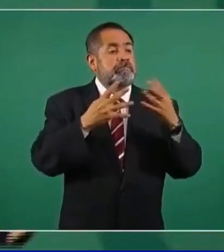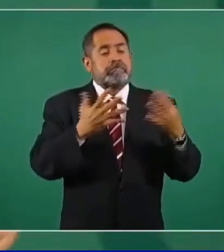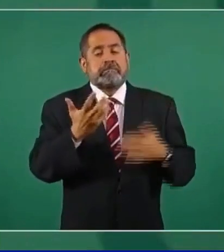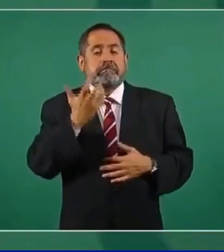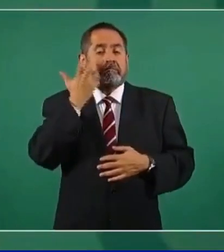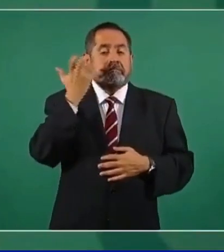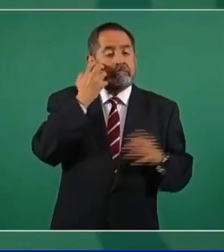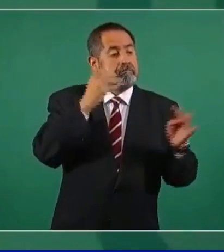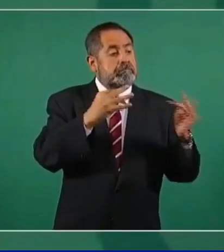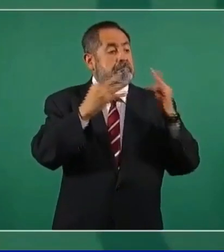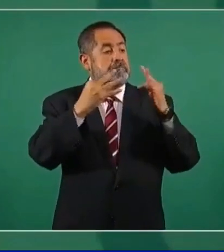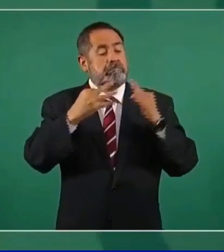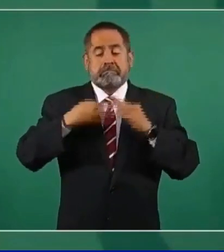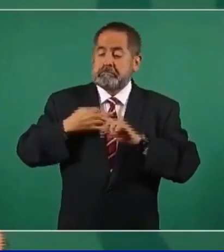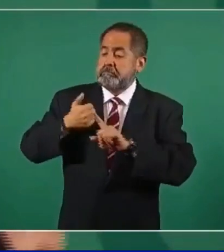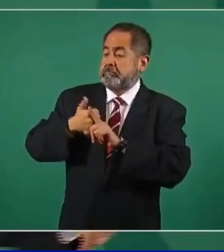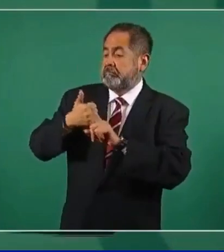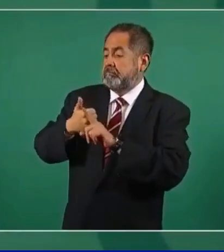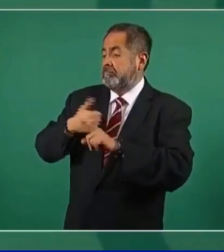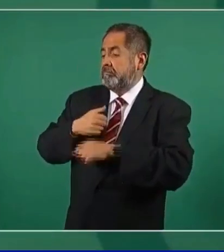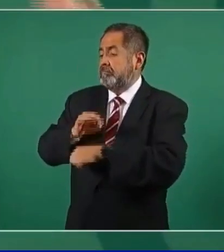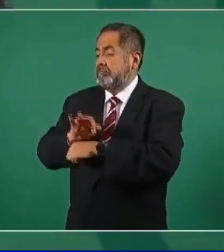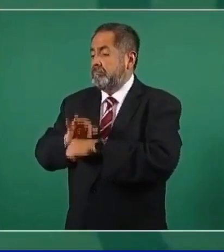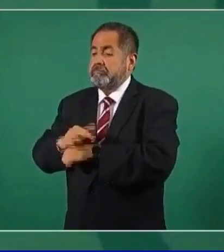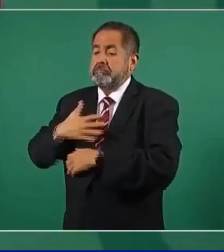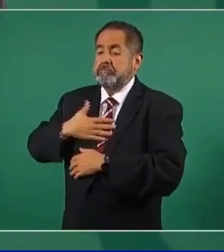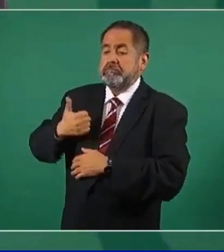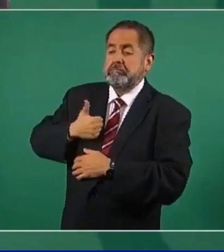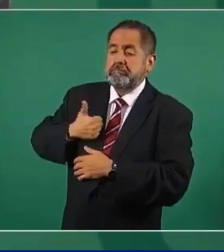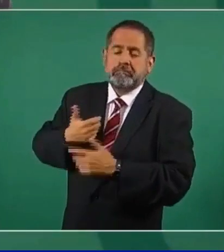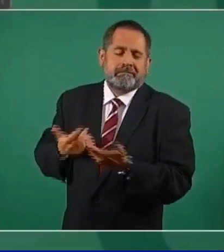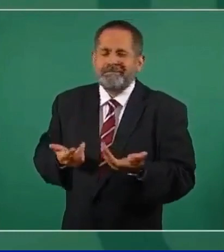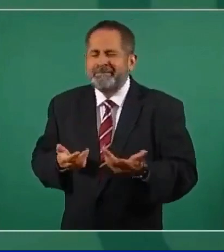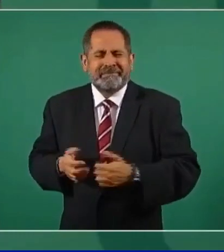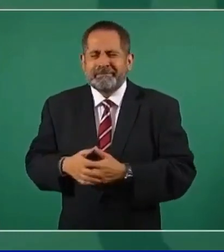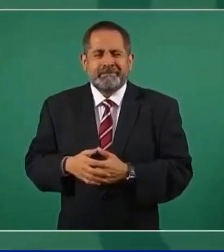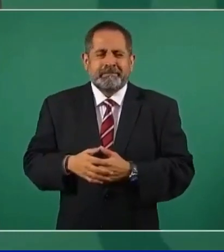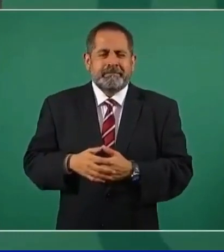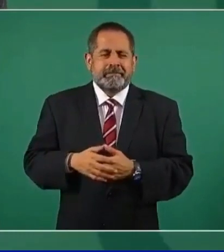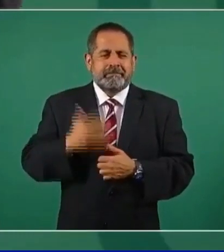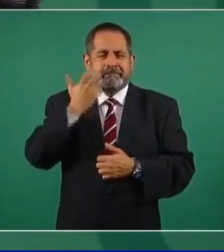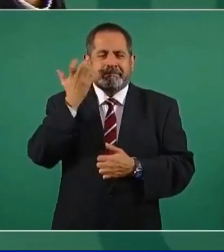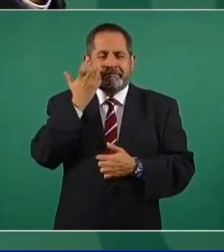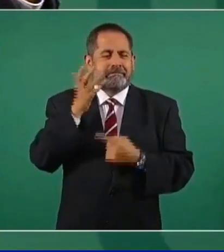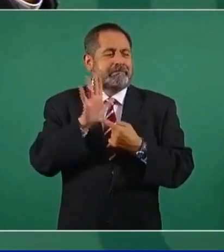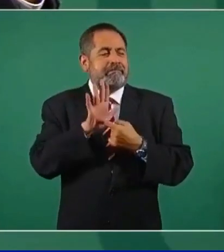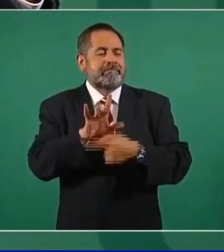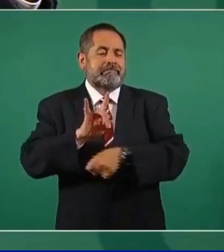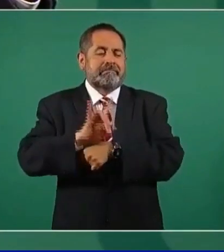una presentación.